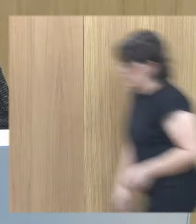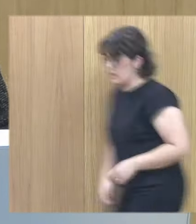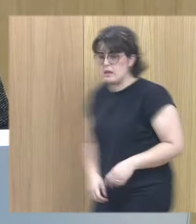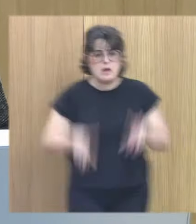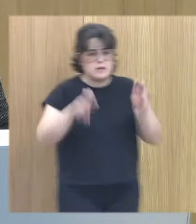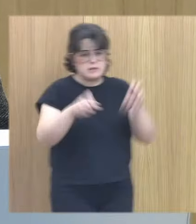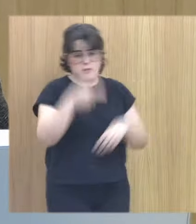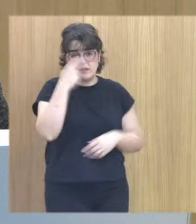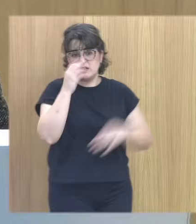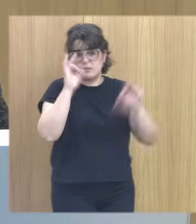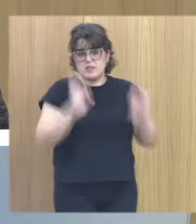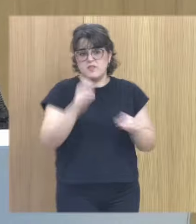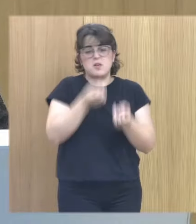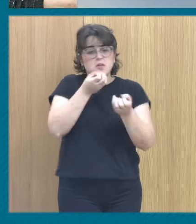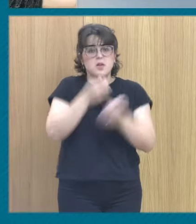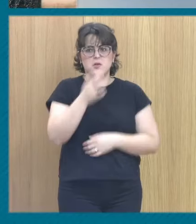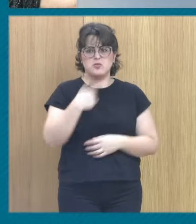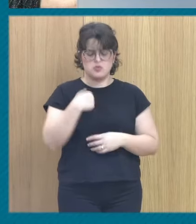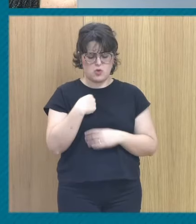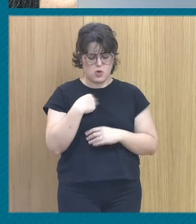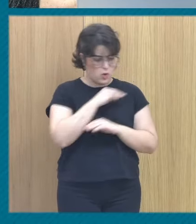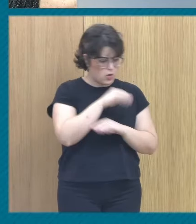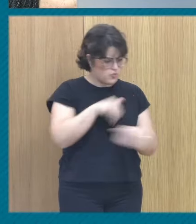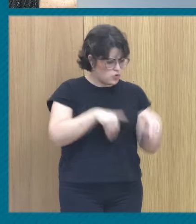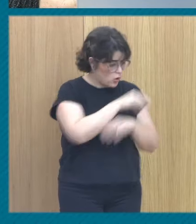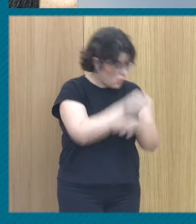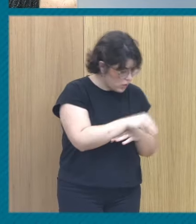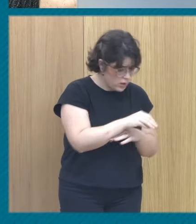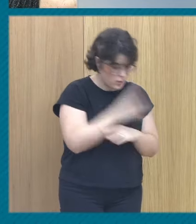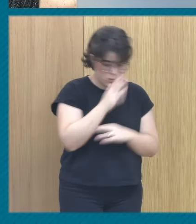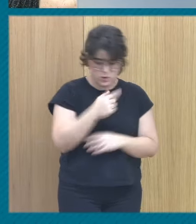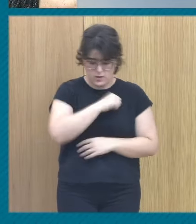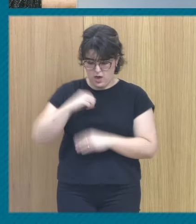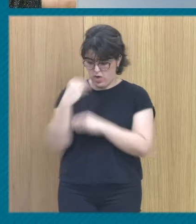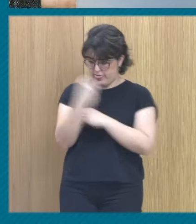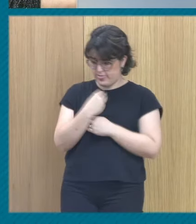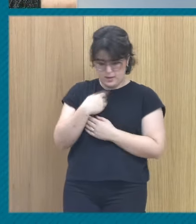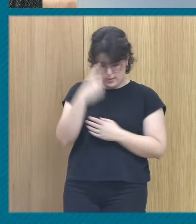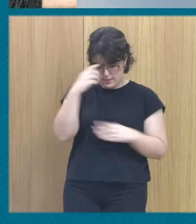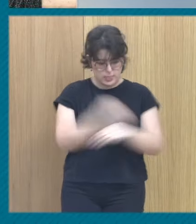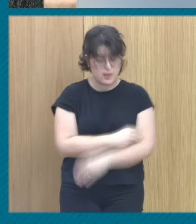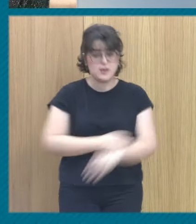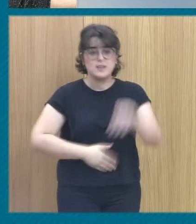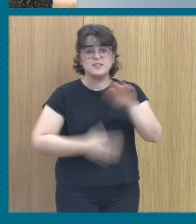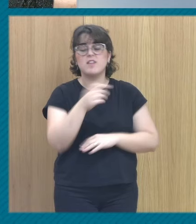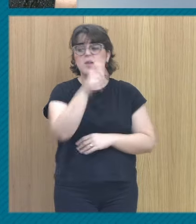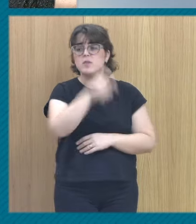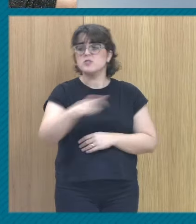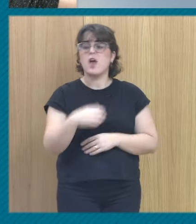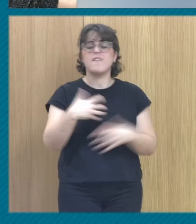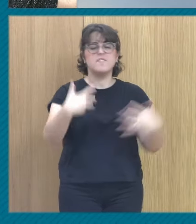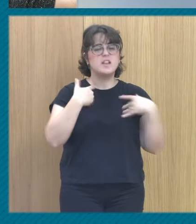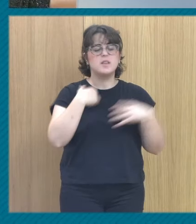no sé si seré capaz de cuidar porque no fui capaz de protegerme y de cuidarme a mí mismo la cantidad de personas víctimas de abuso